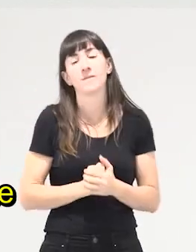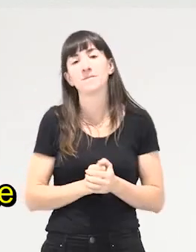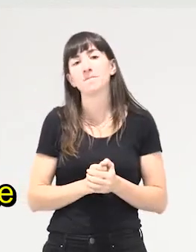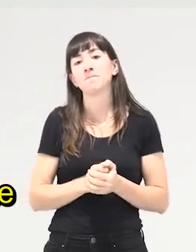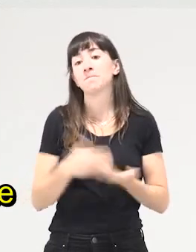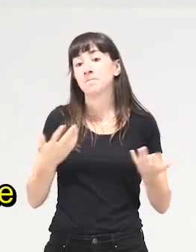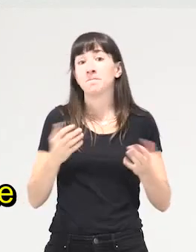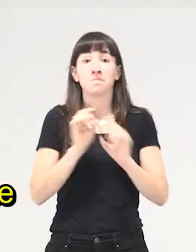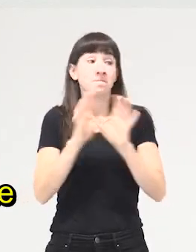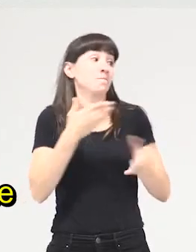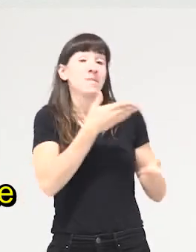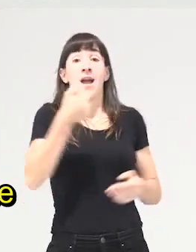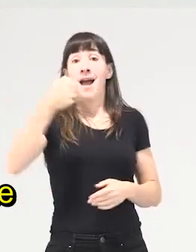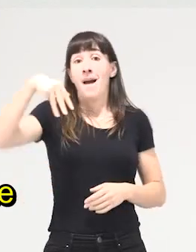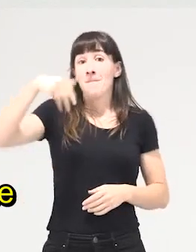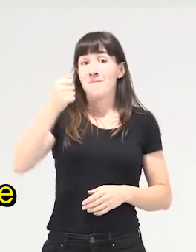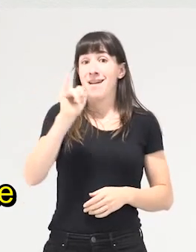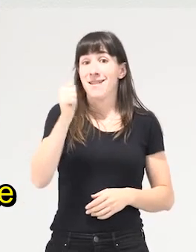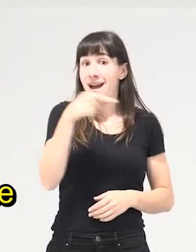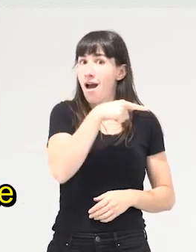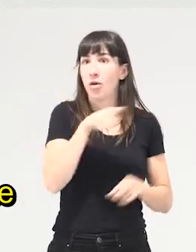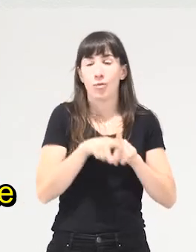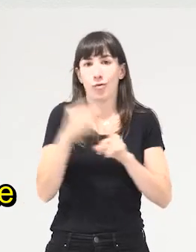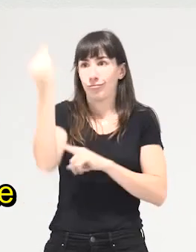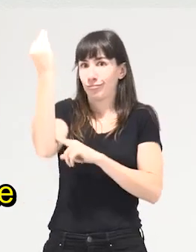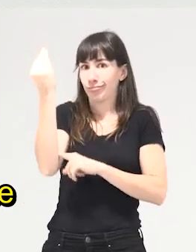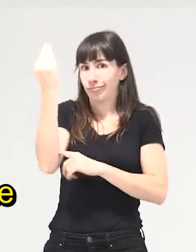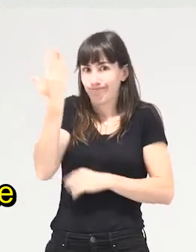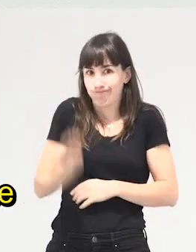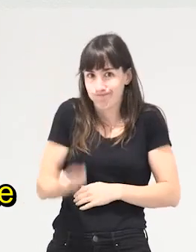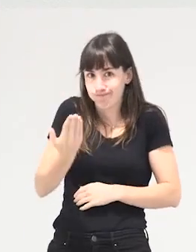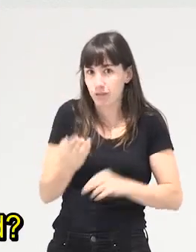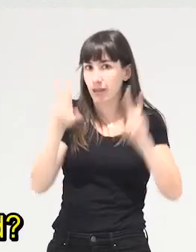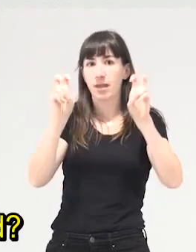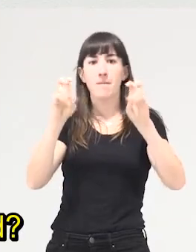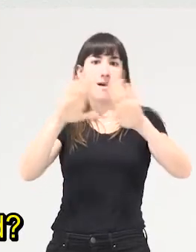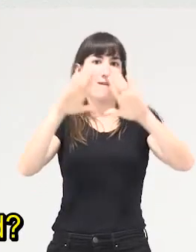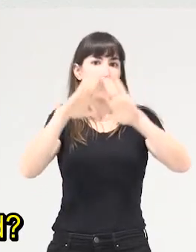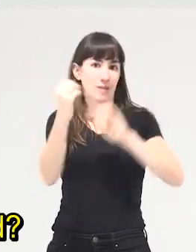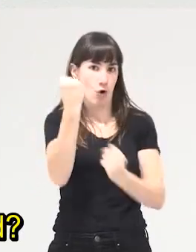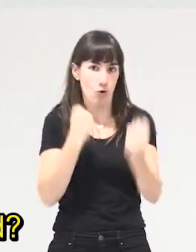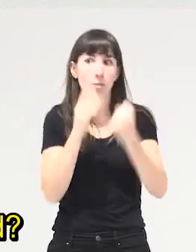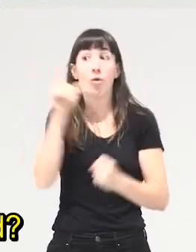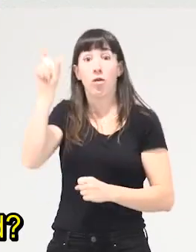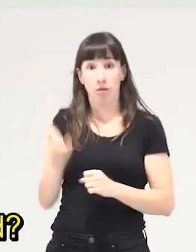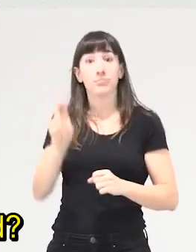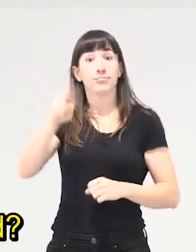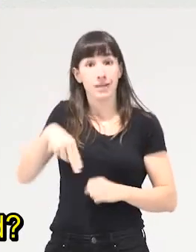bueno, Amaya Pérez Orozco es una referente en esto de la economía feminista. Ella es economista,